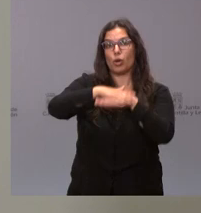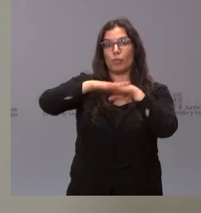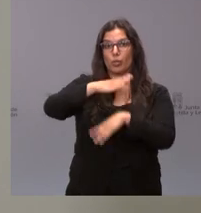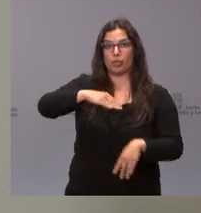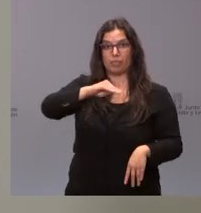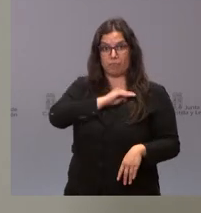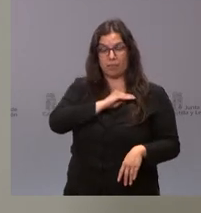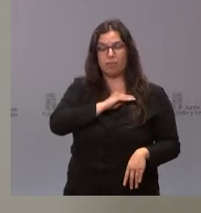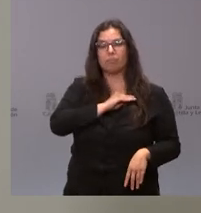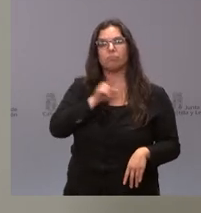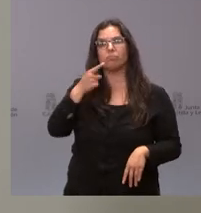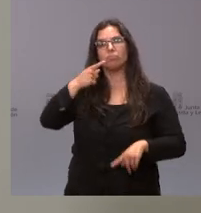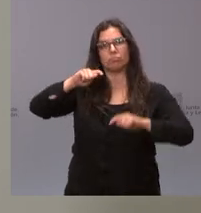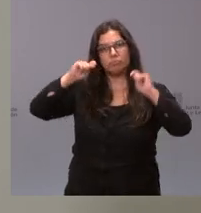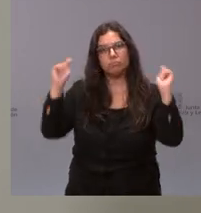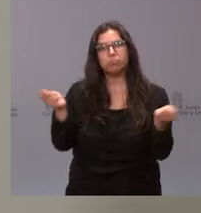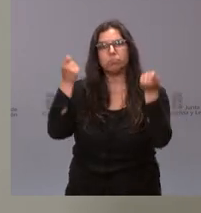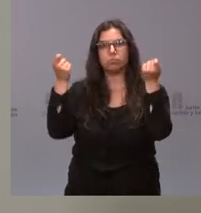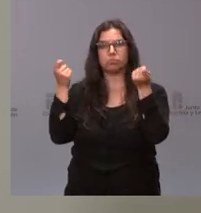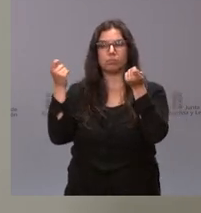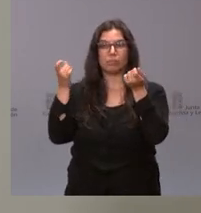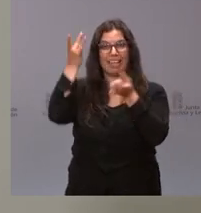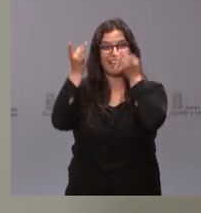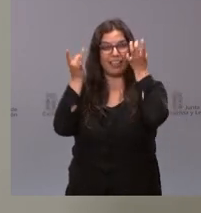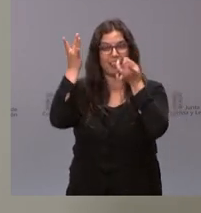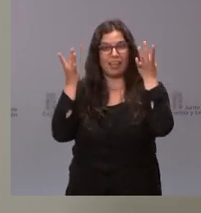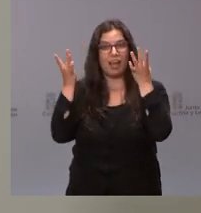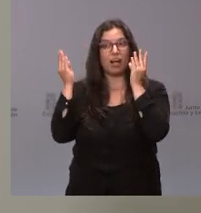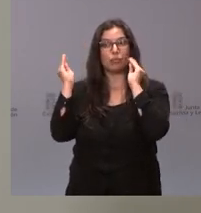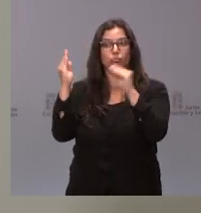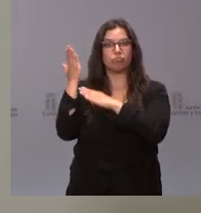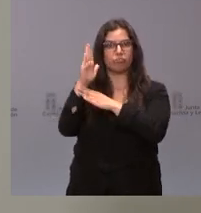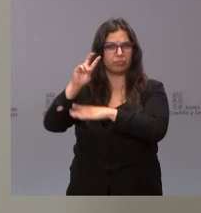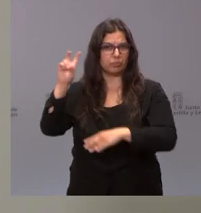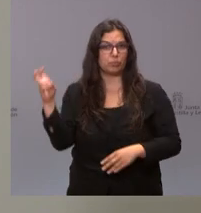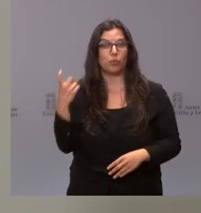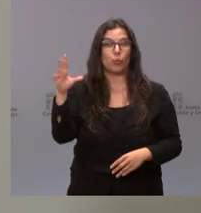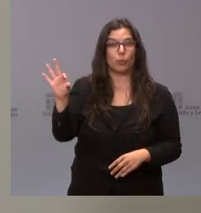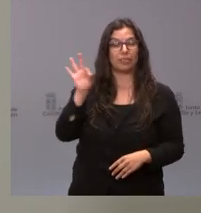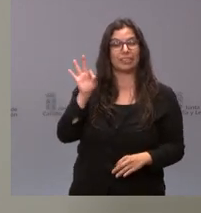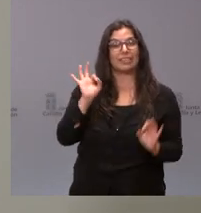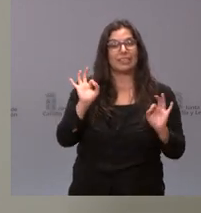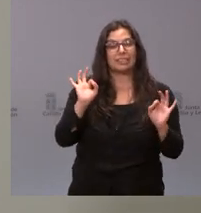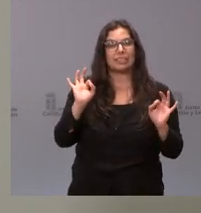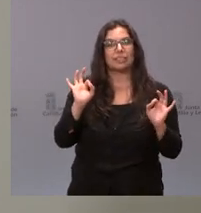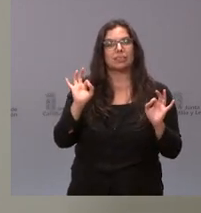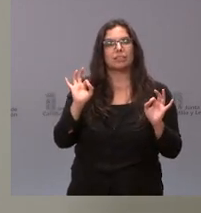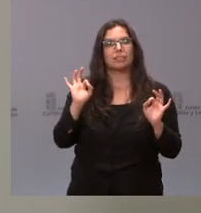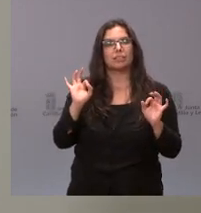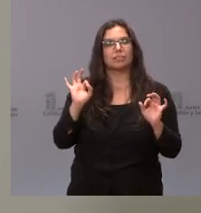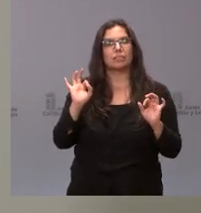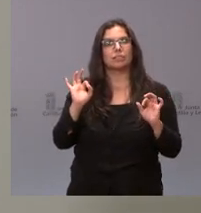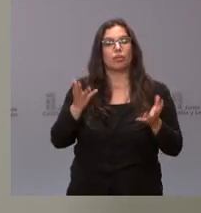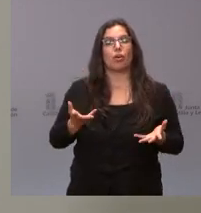España ha anunciado dentro de las iniciativas que planteaba la puesta en servicio